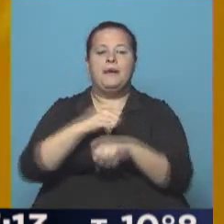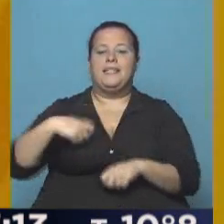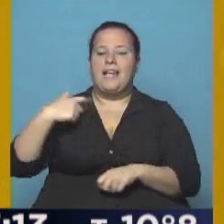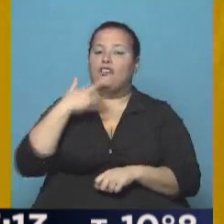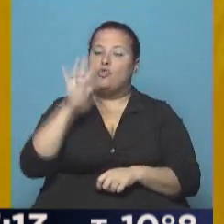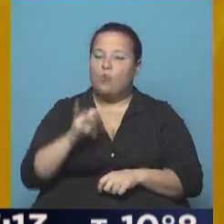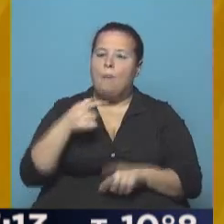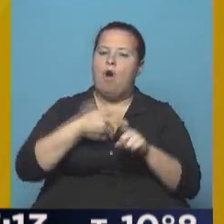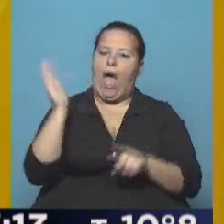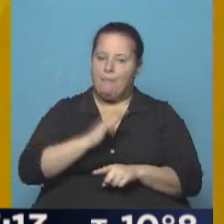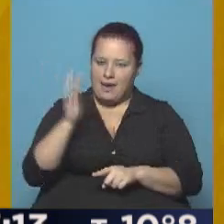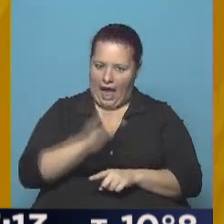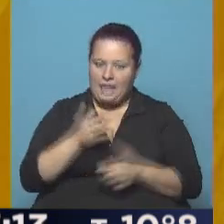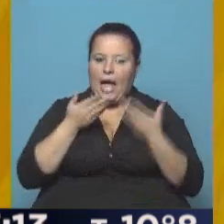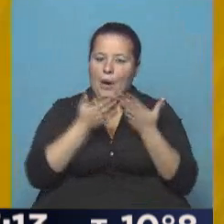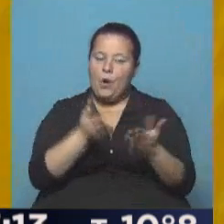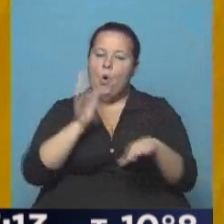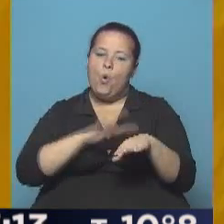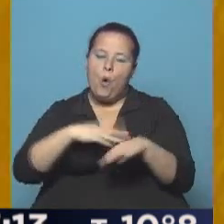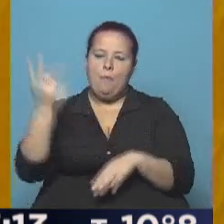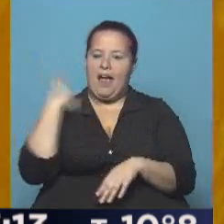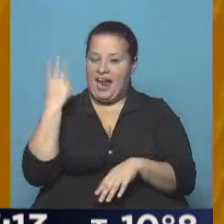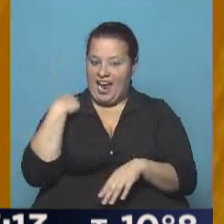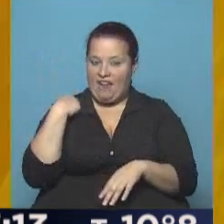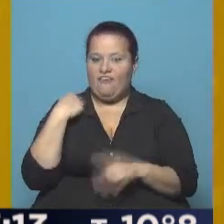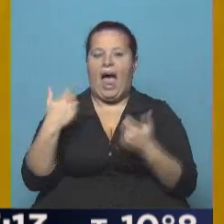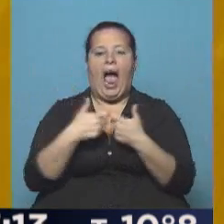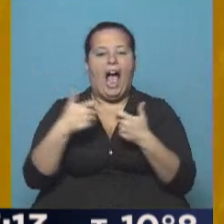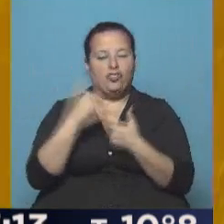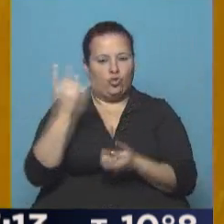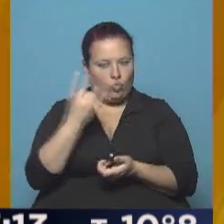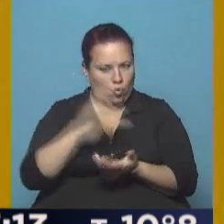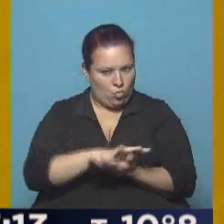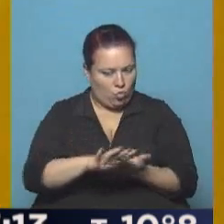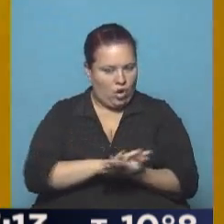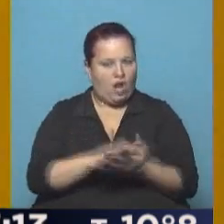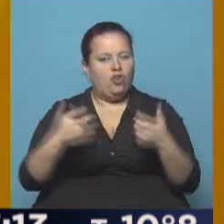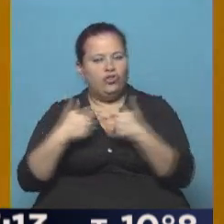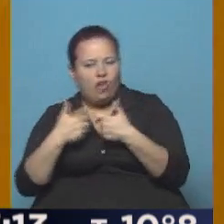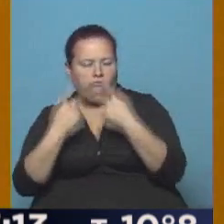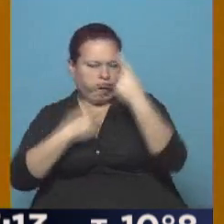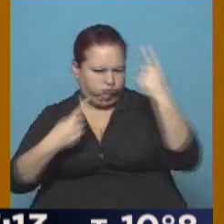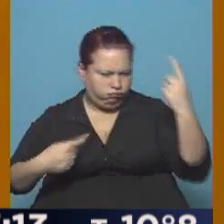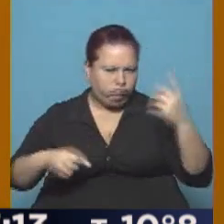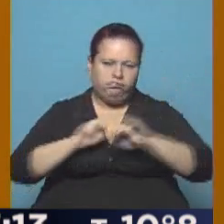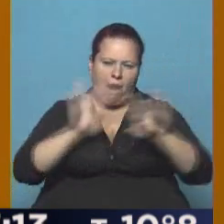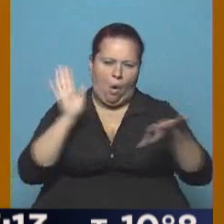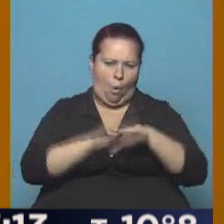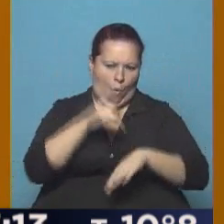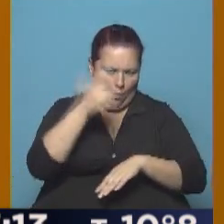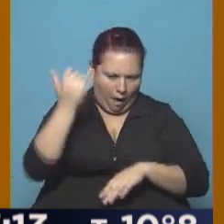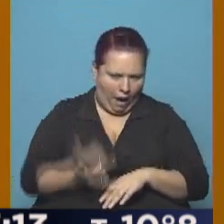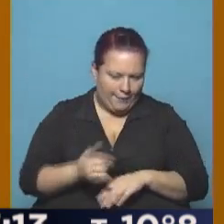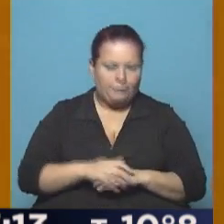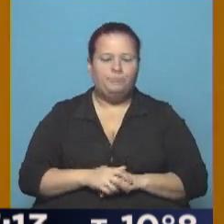Omar Suárez por extorsión de marítimos, acusado de ser jefe de una asociación ilícita, coacción, entre otros delitos de los que se lo